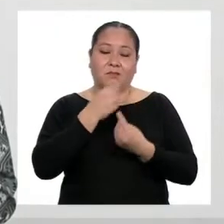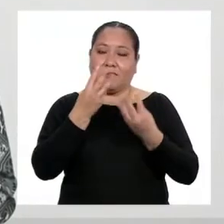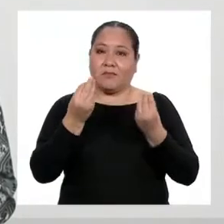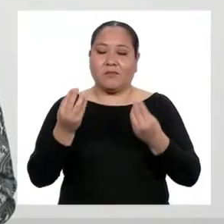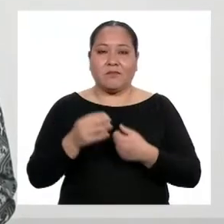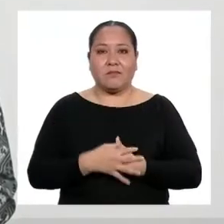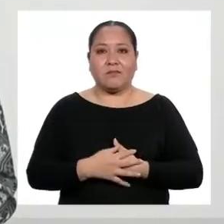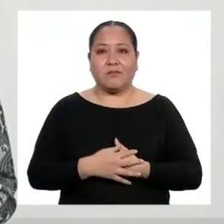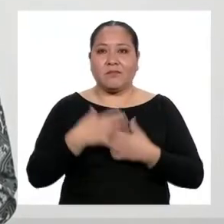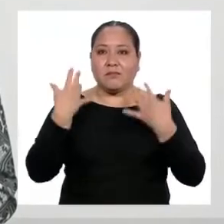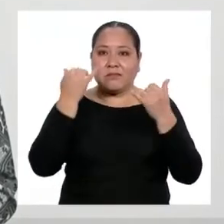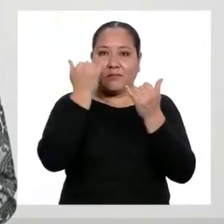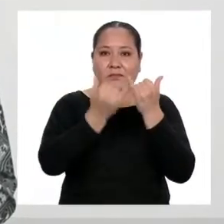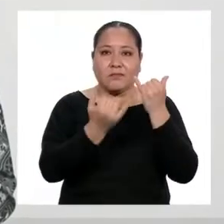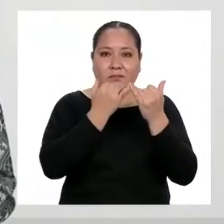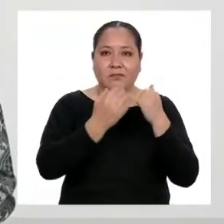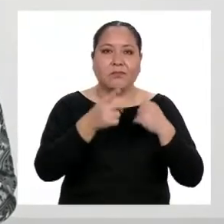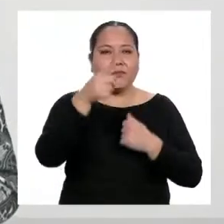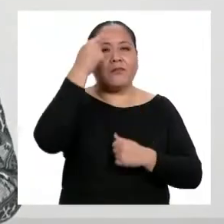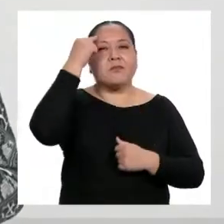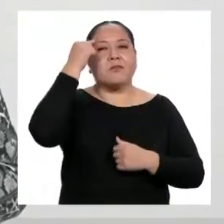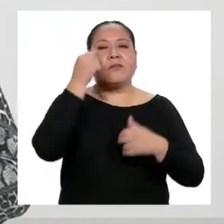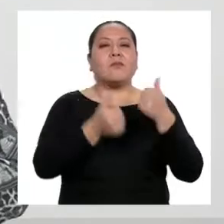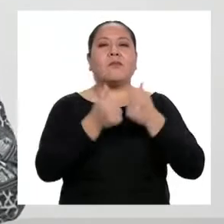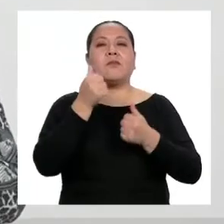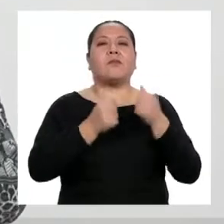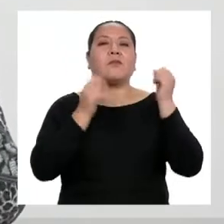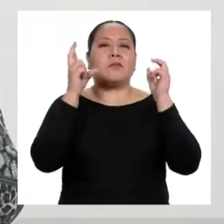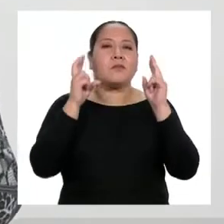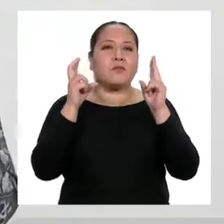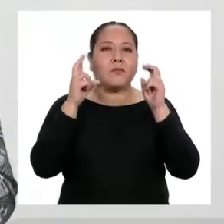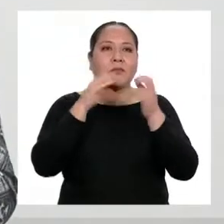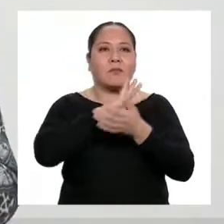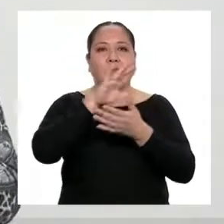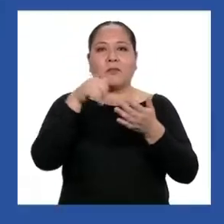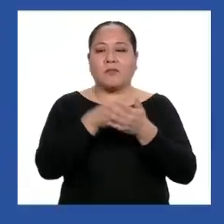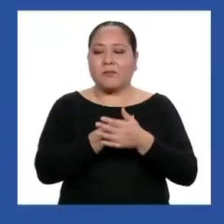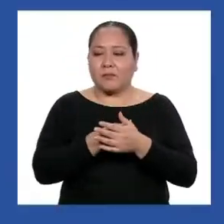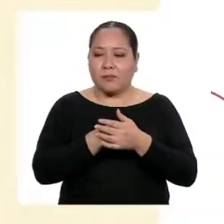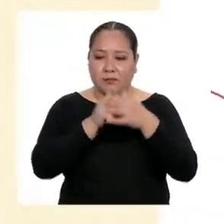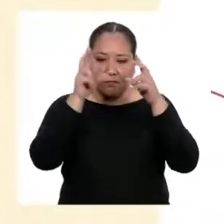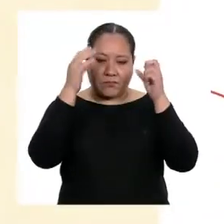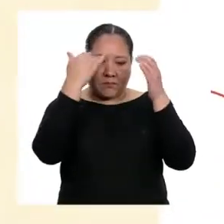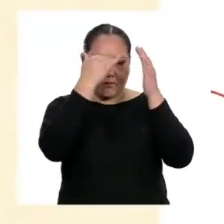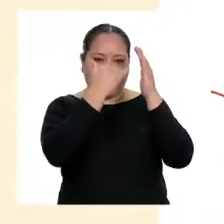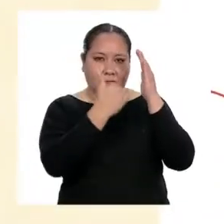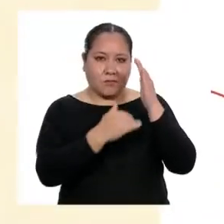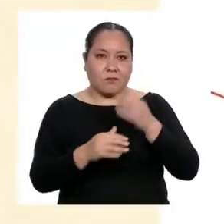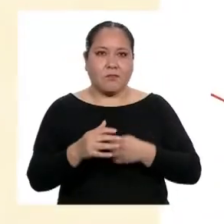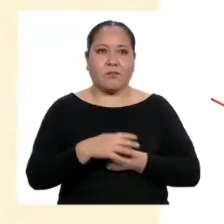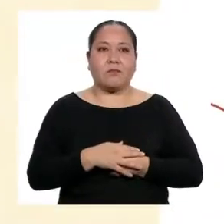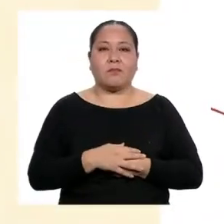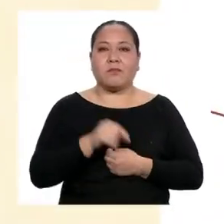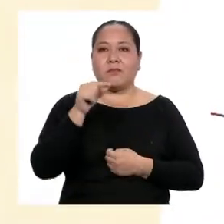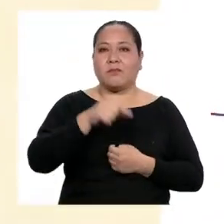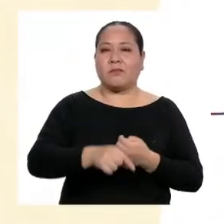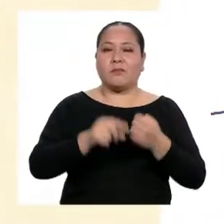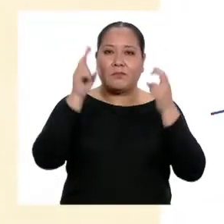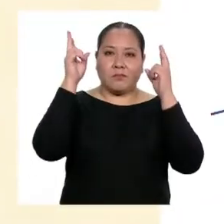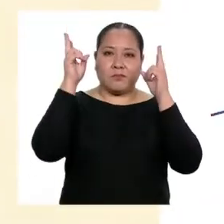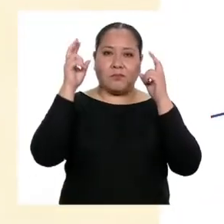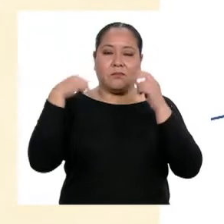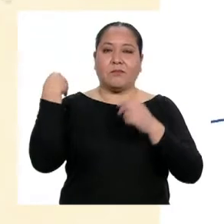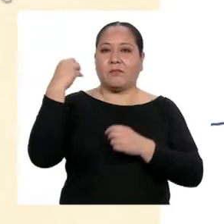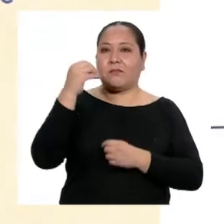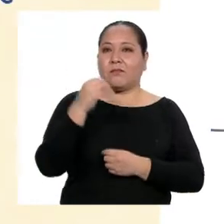Ahora, para finalizar, ¿cuál crees que es el tema de todo el texto? La adolescencia. Una